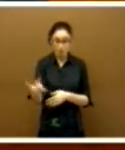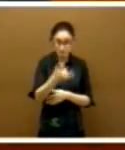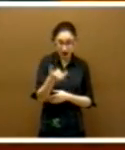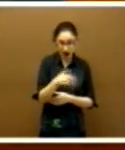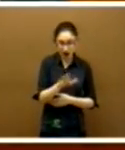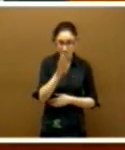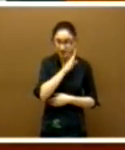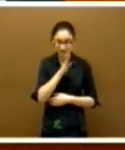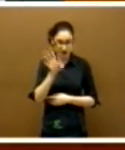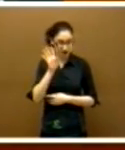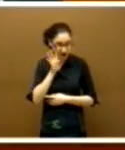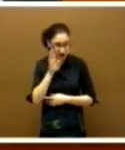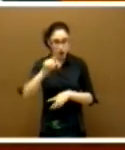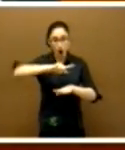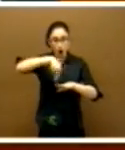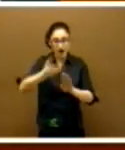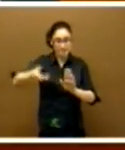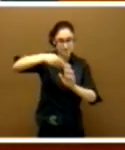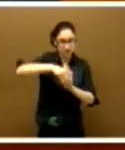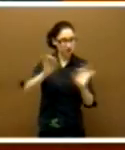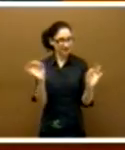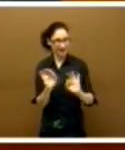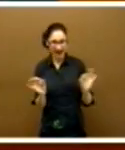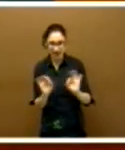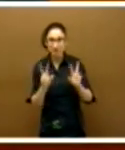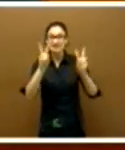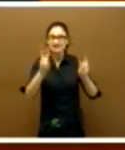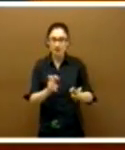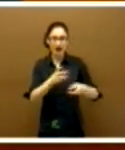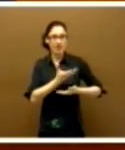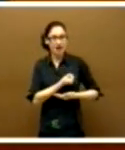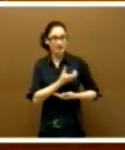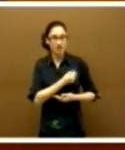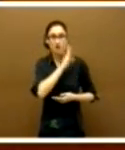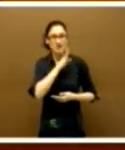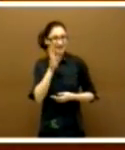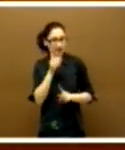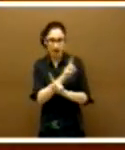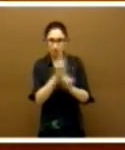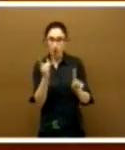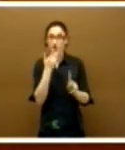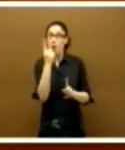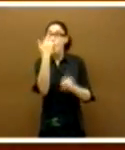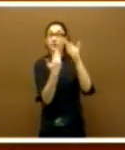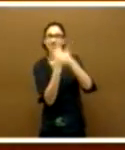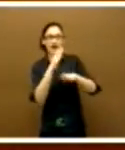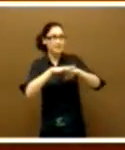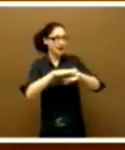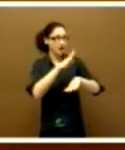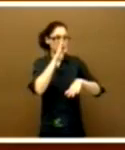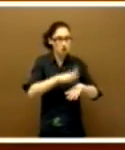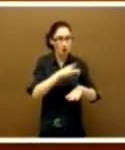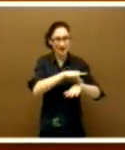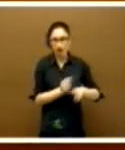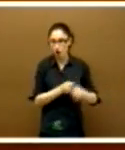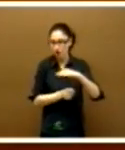las dos semanas que tiene acumulando las horas de la estancia materna y que no se le ocurra cogerse ni un día para llevar al niño al médico. Si no